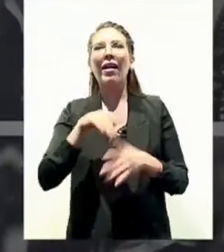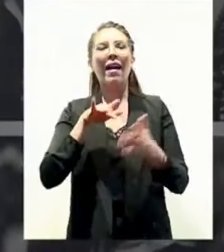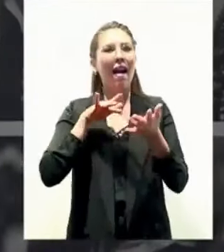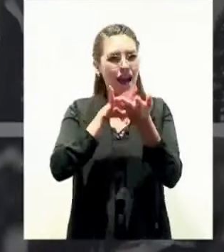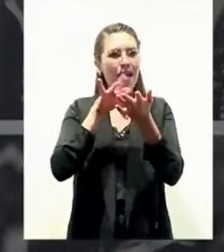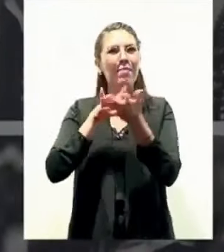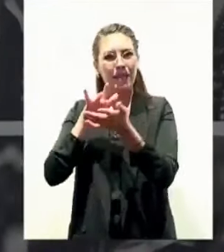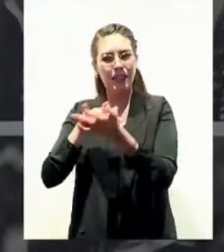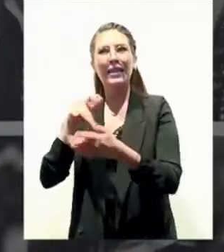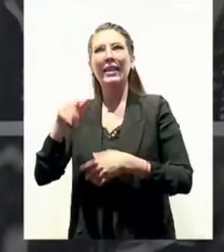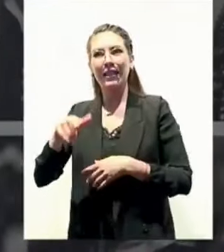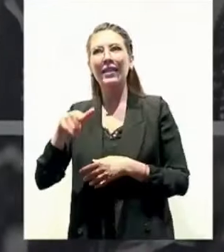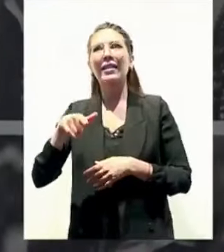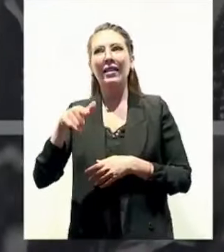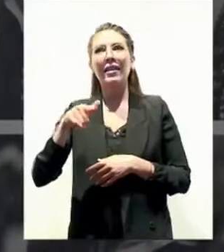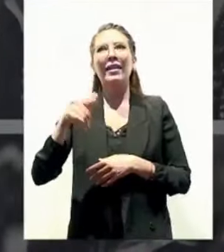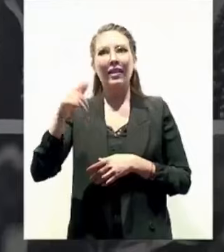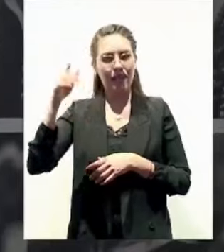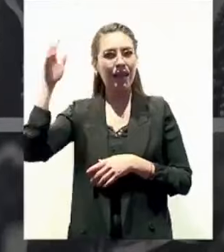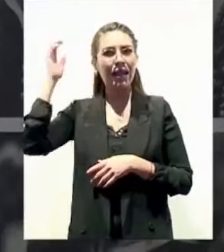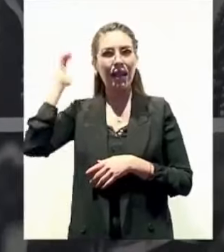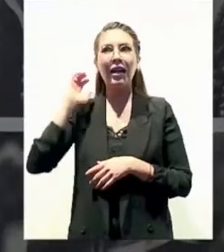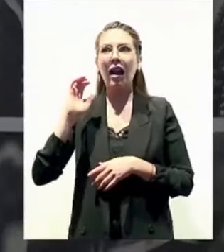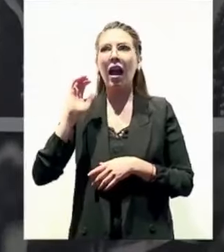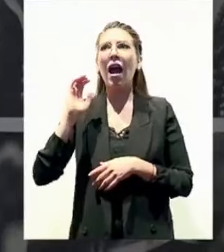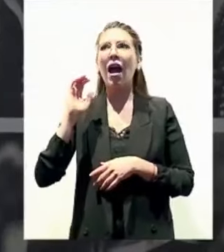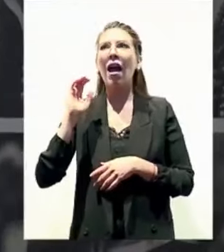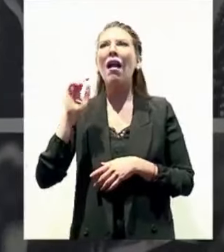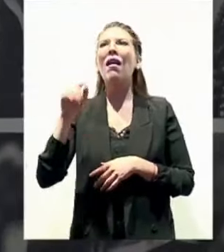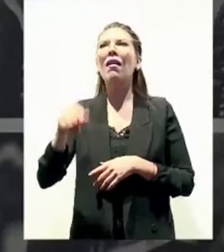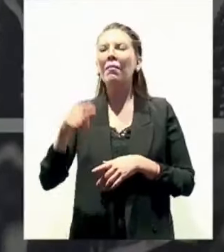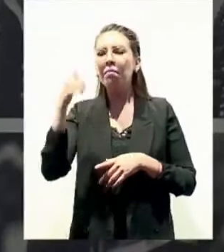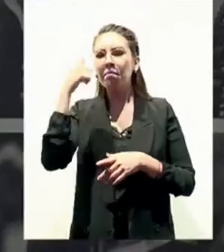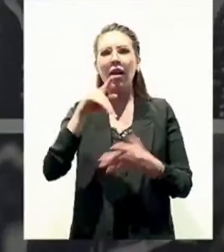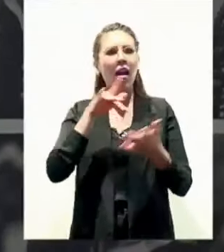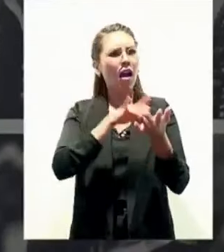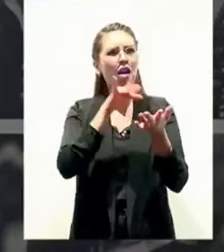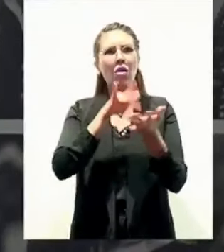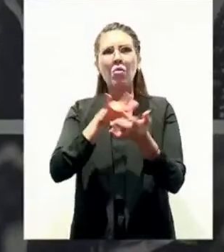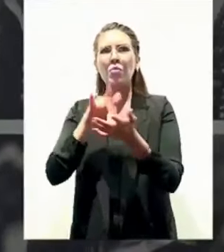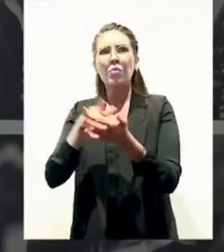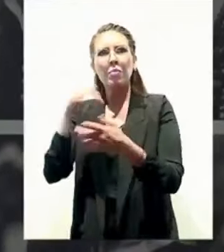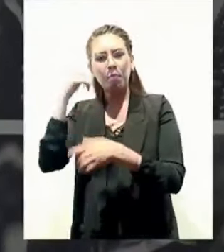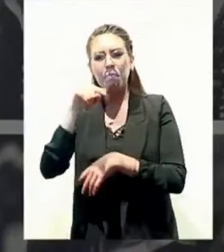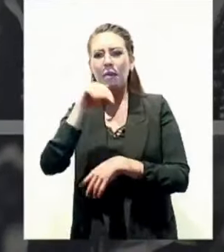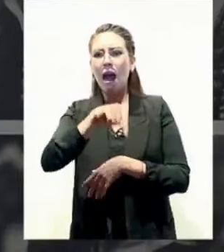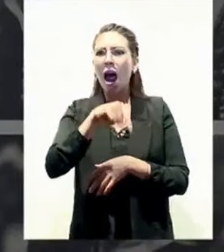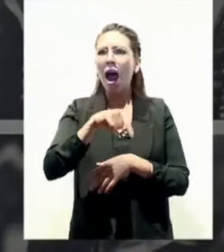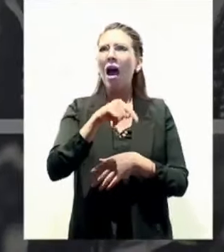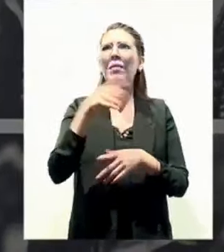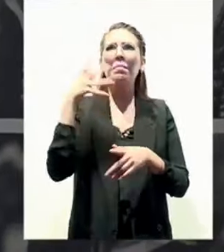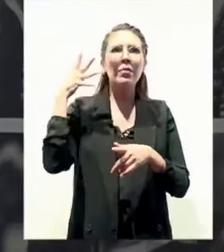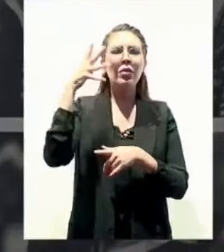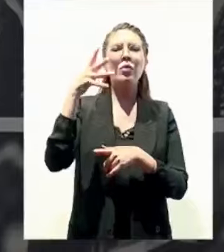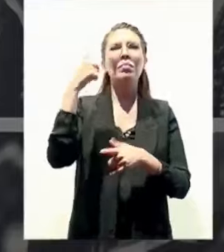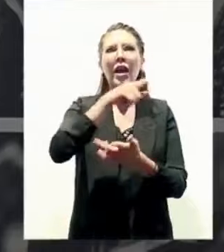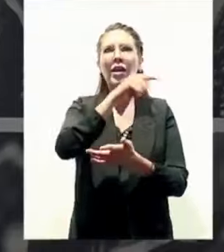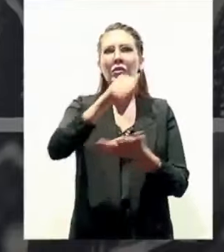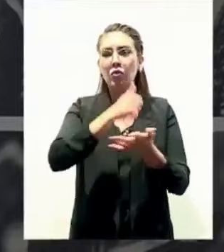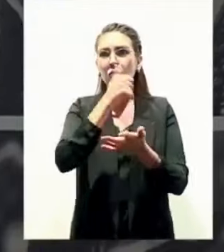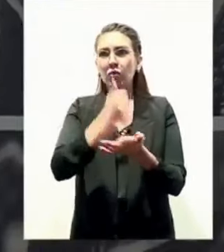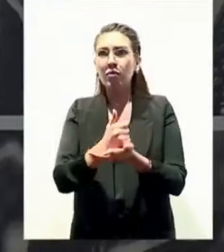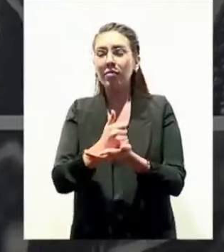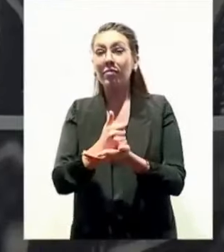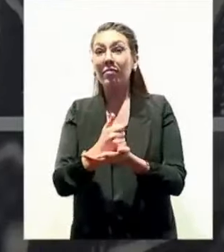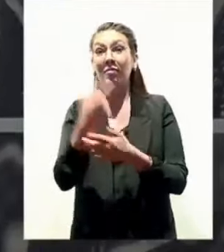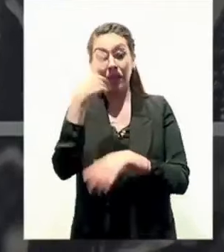a Clara en lo que nos toque, en todo lo que podamos, por nuestra ciudad, pero también por la dimensión global de lo que implica la